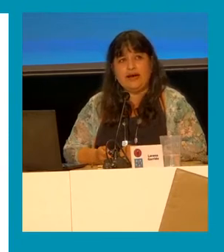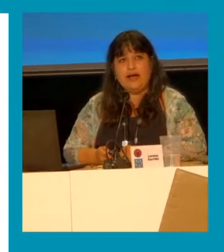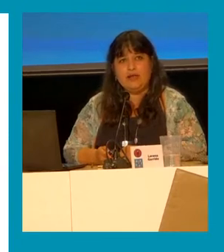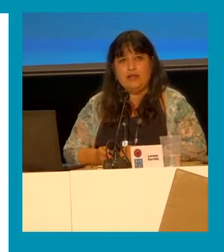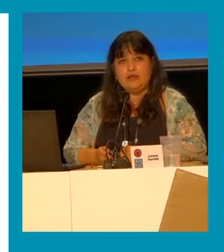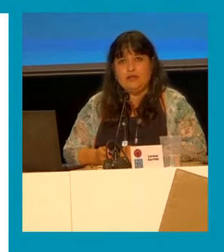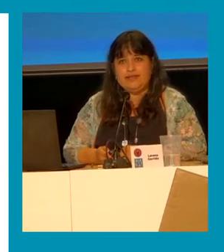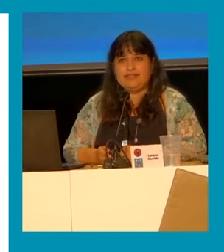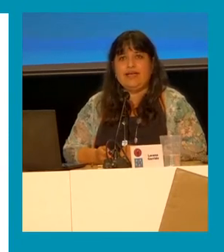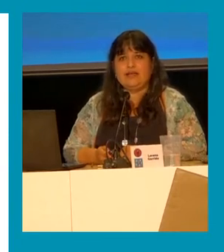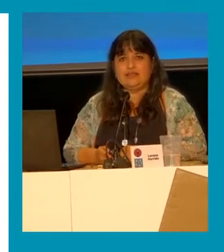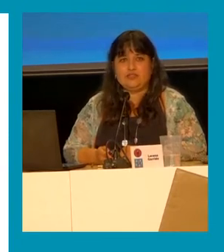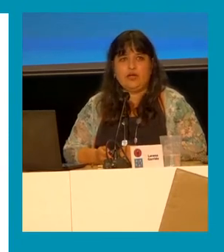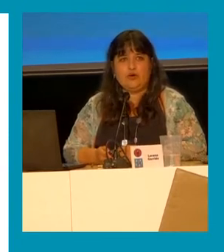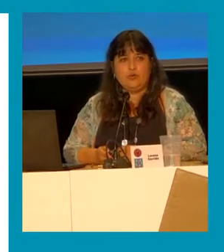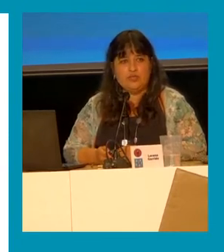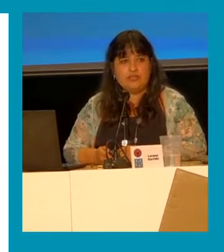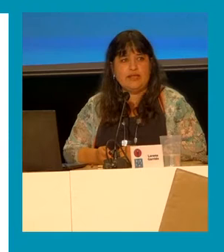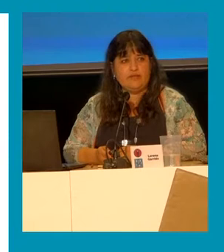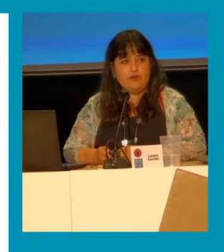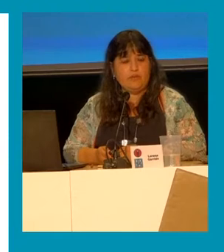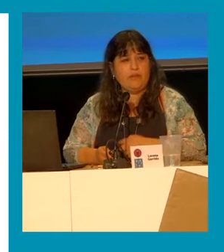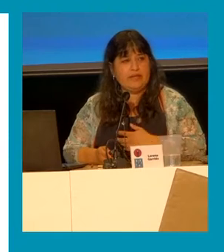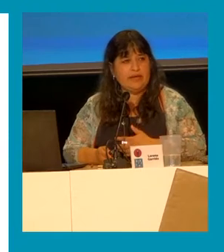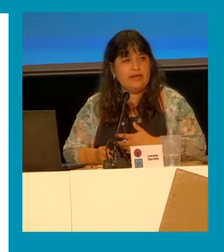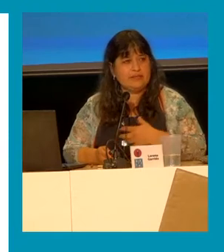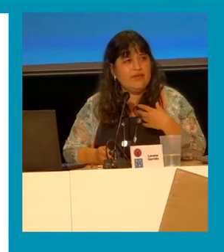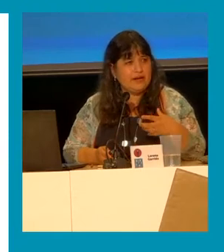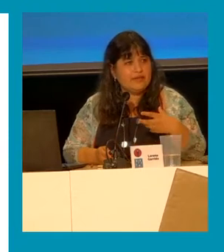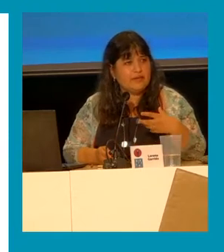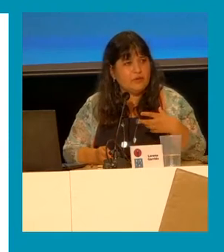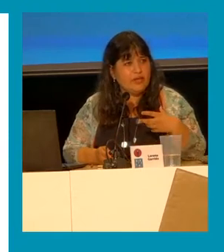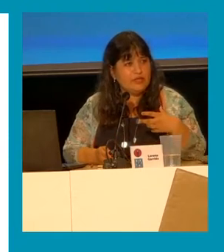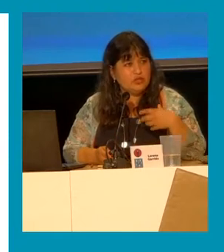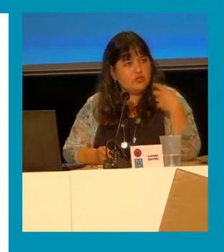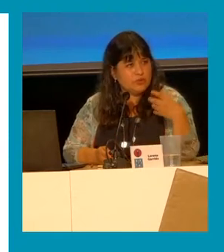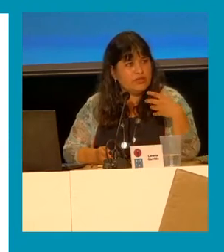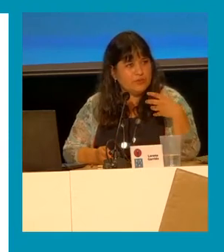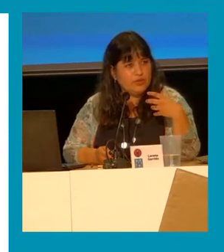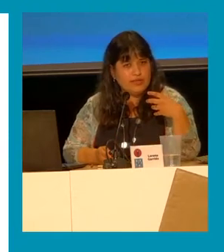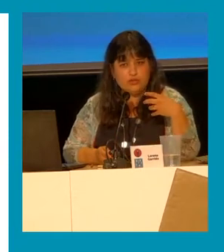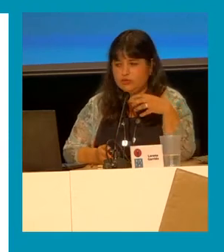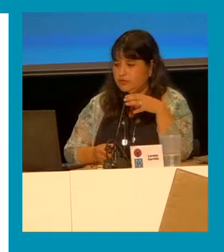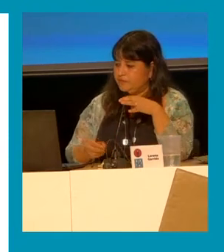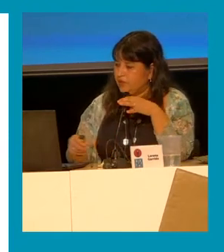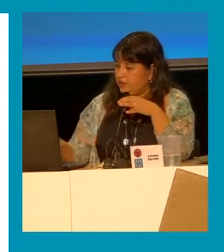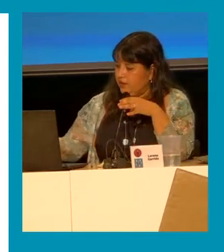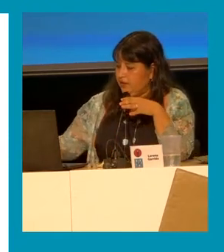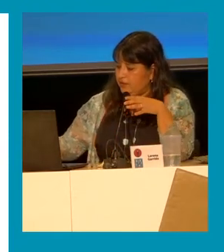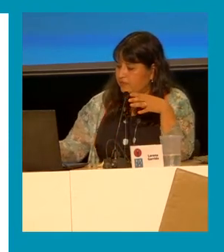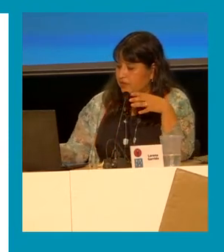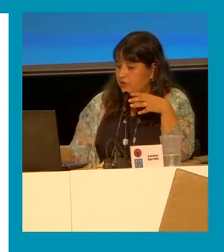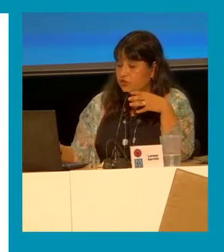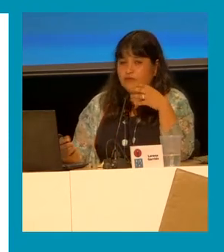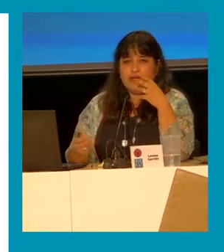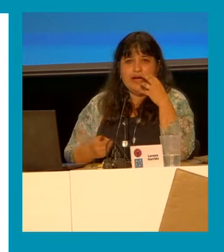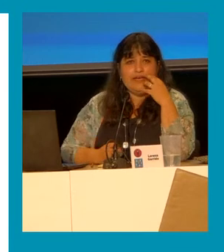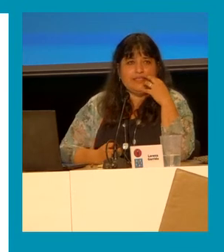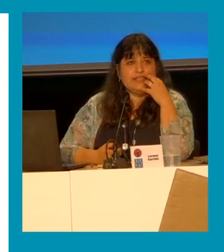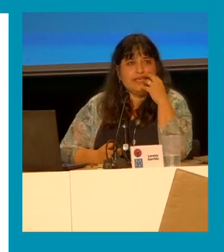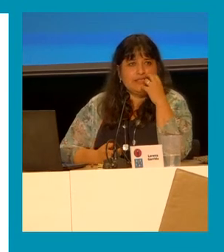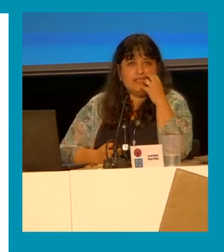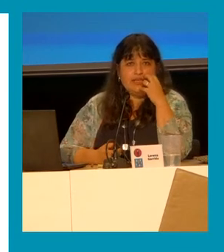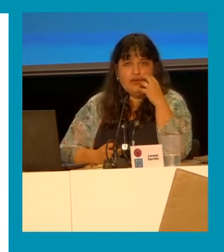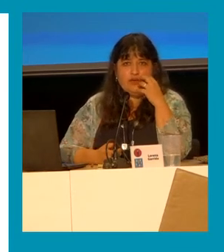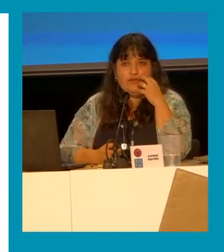nos aleja de ese acceso a la justicia de forma material, saber a qué tenemos derechos, cómo tenemos derechos. y nos obliga